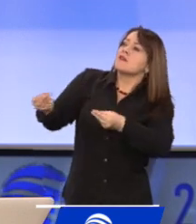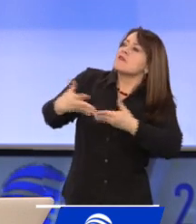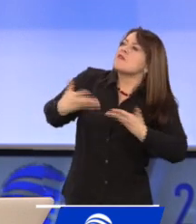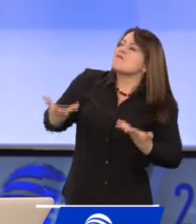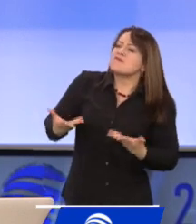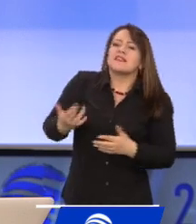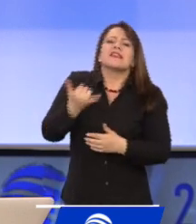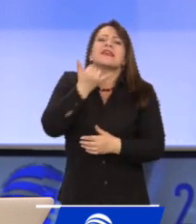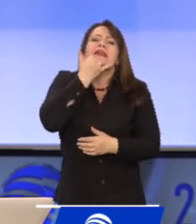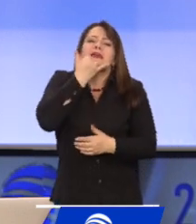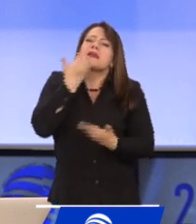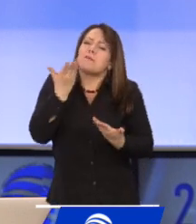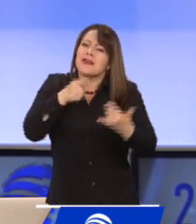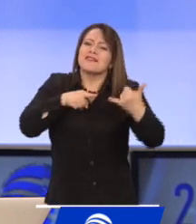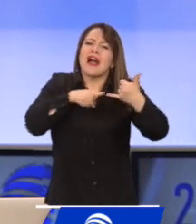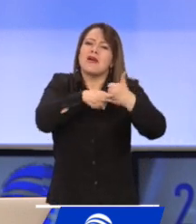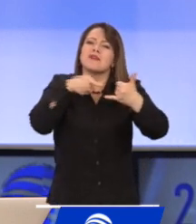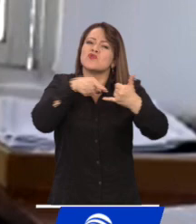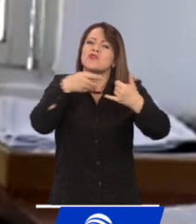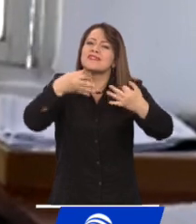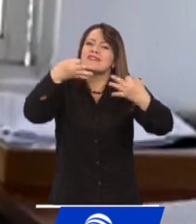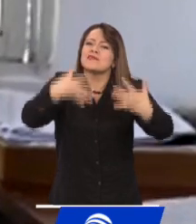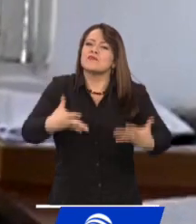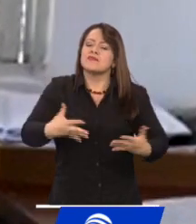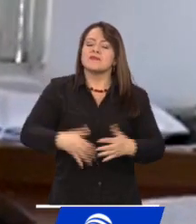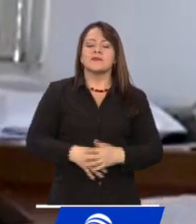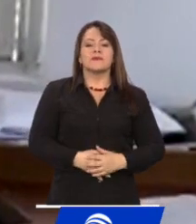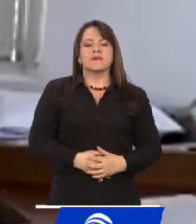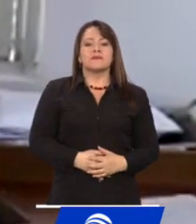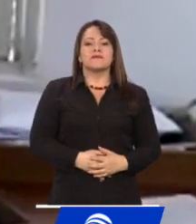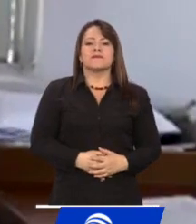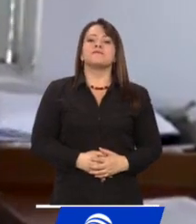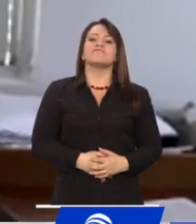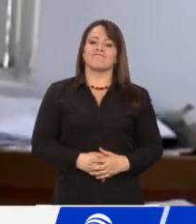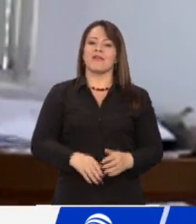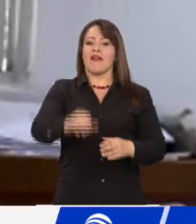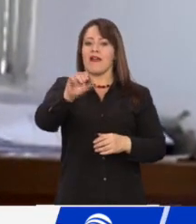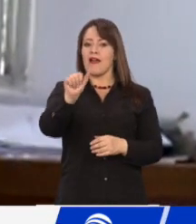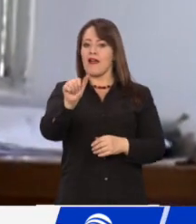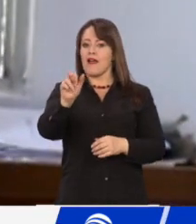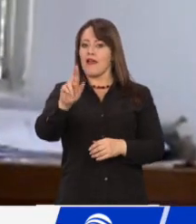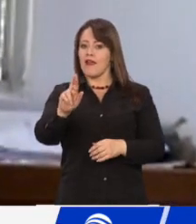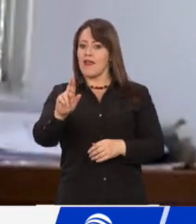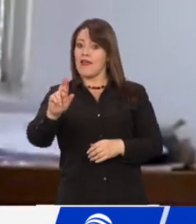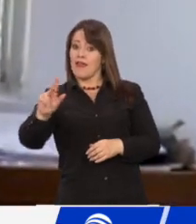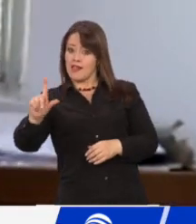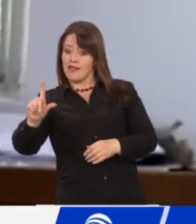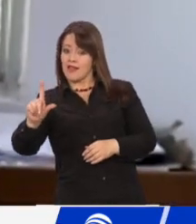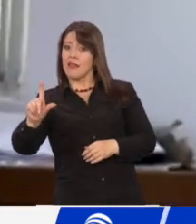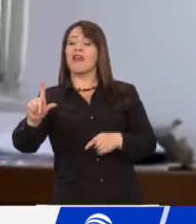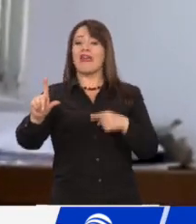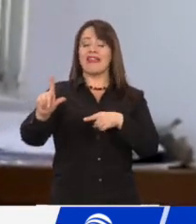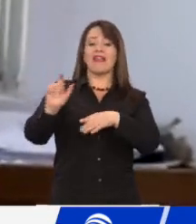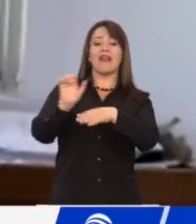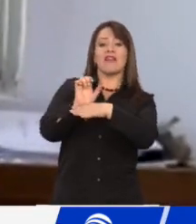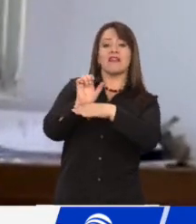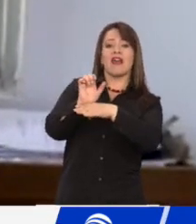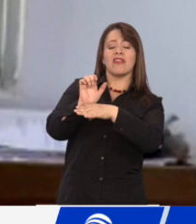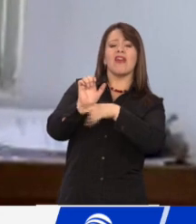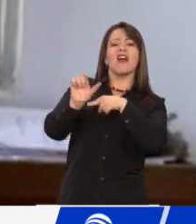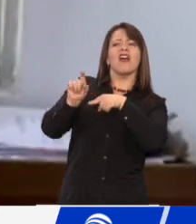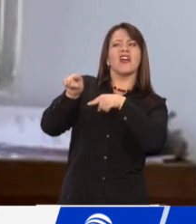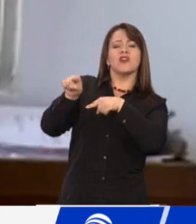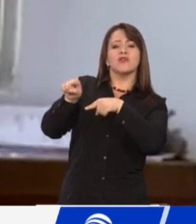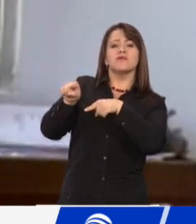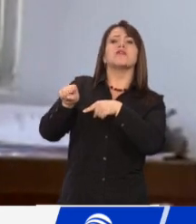¿Qué pasa al respecto en el Amazonas? Las ARL han entregado, en las visitas que hemos hecho de seguimiento a las instituciones prestadoras de servicios de